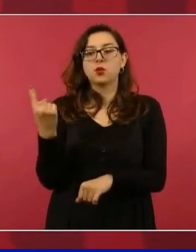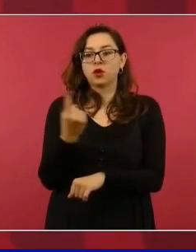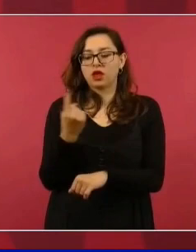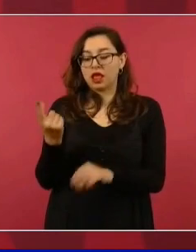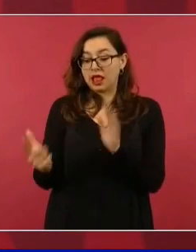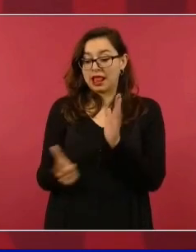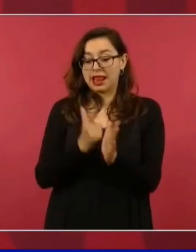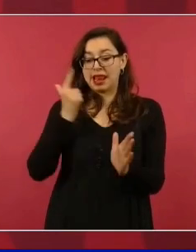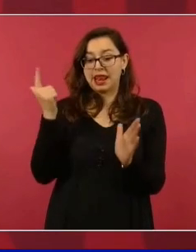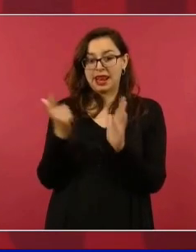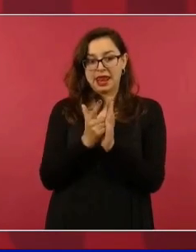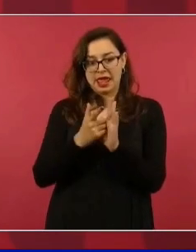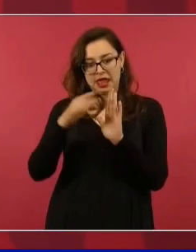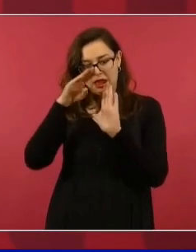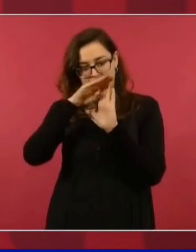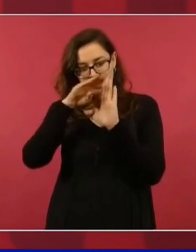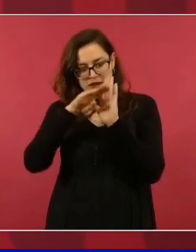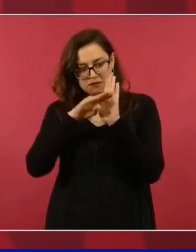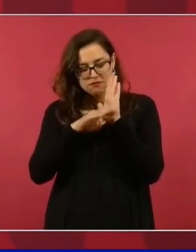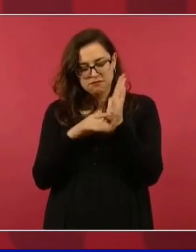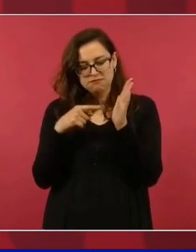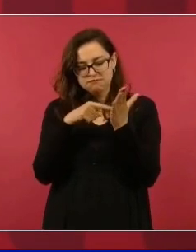de la legalidad.